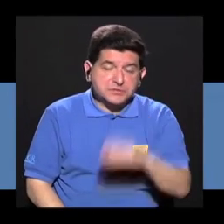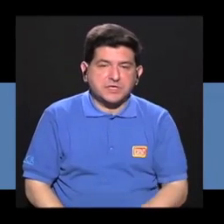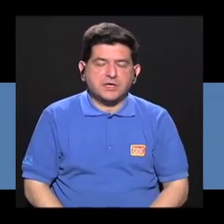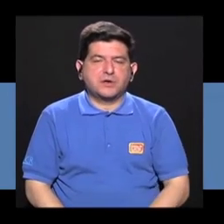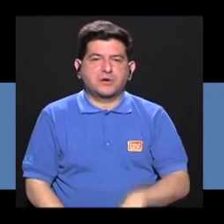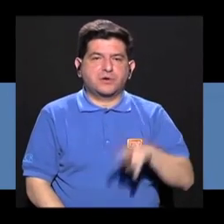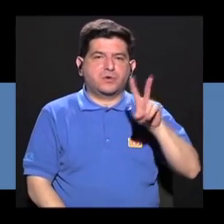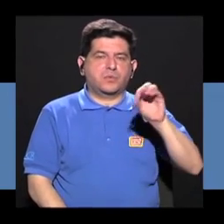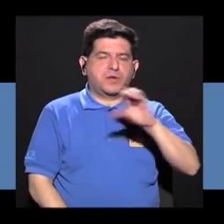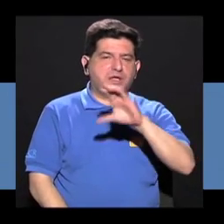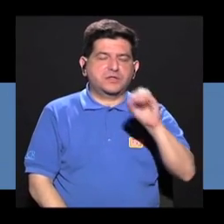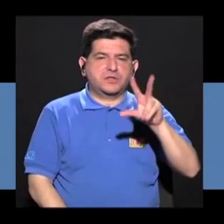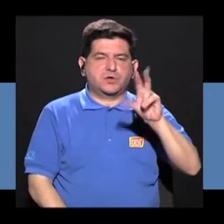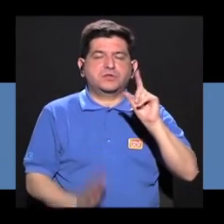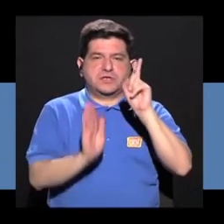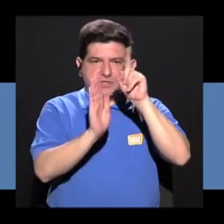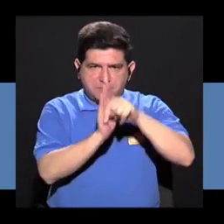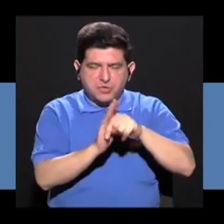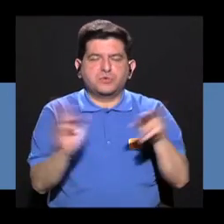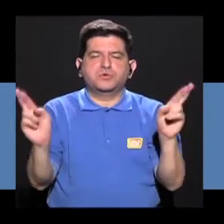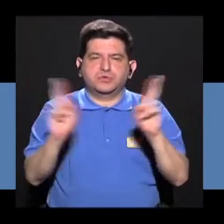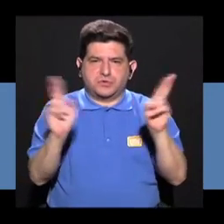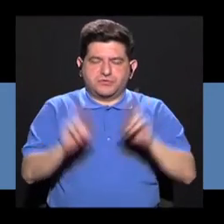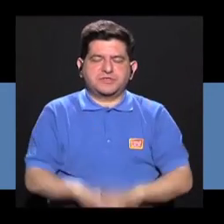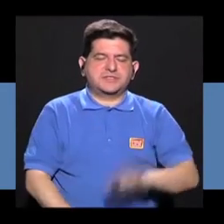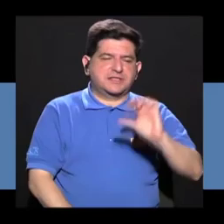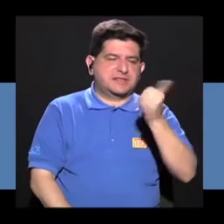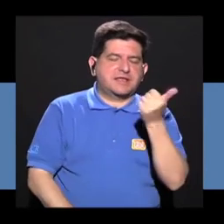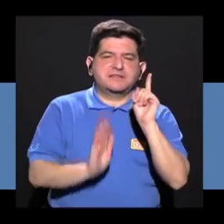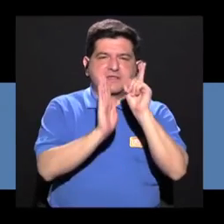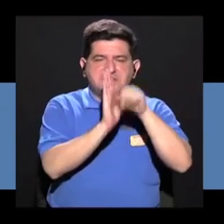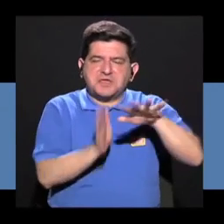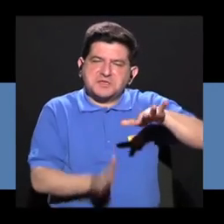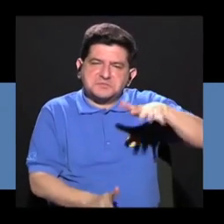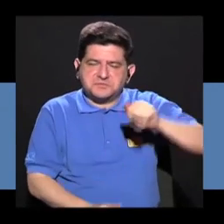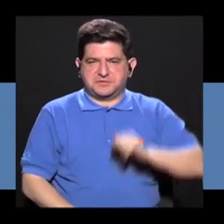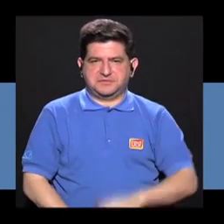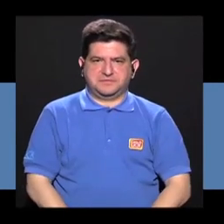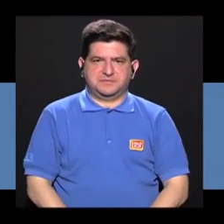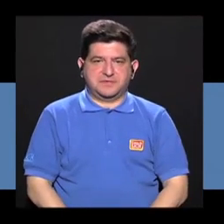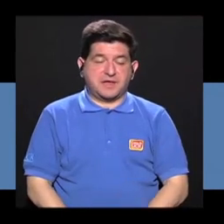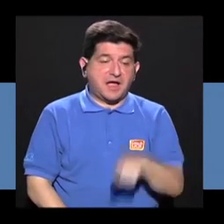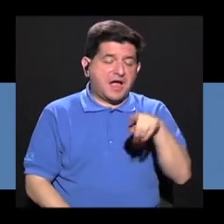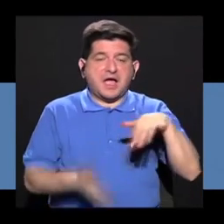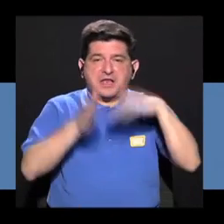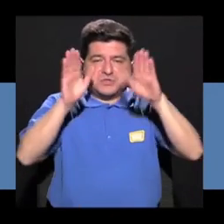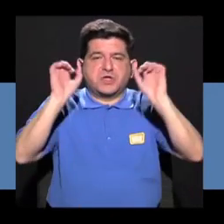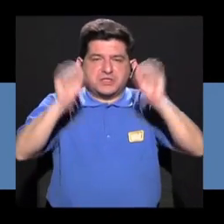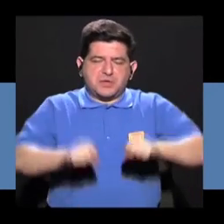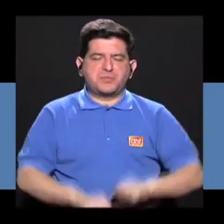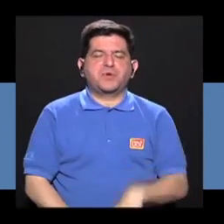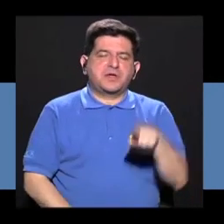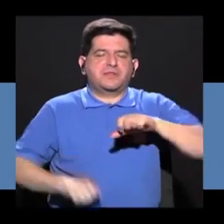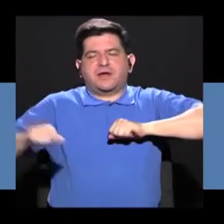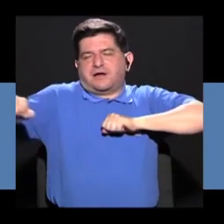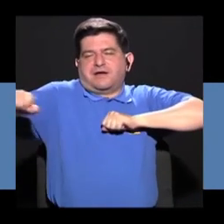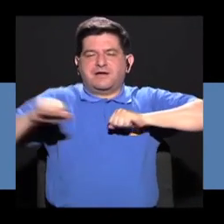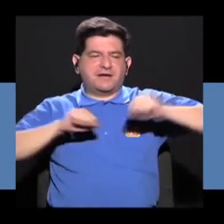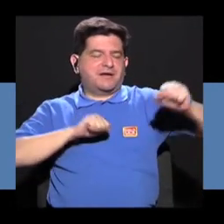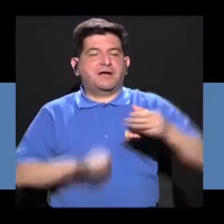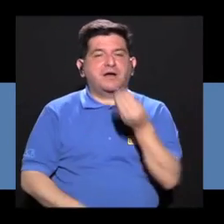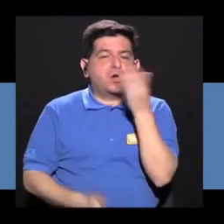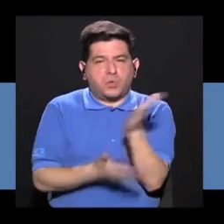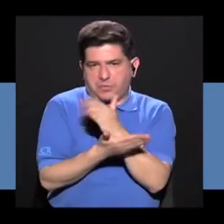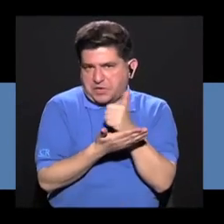Entonces, lo que se recomienda es cada 20 o 30 minutos hacer un receso de 10 minutos aproximadamente, donde el